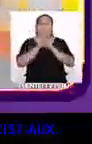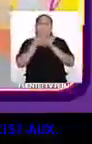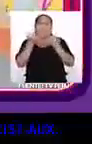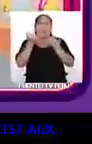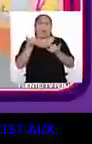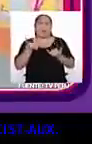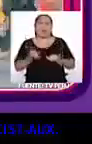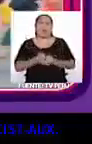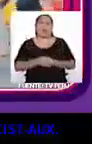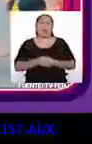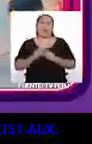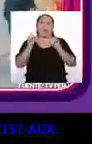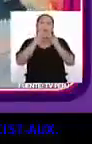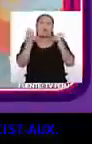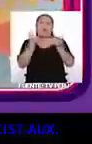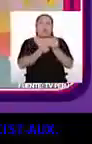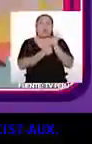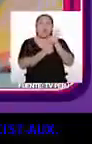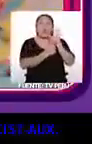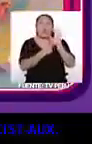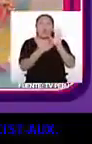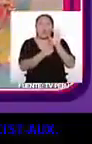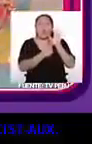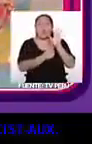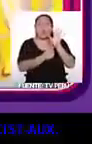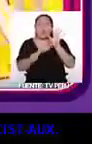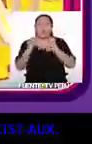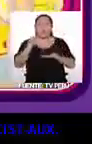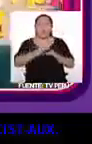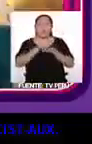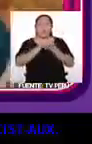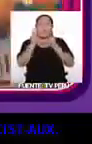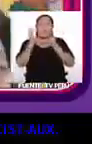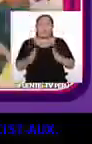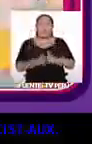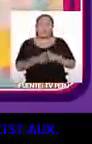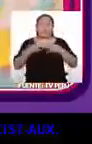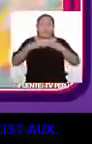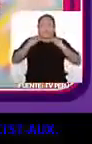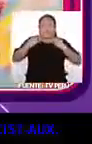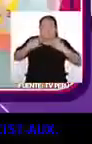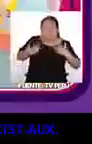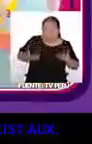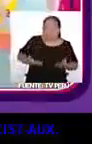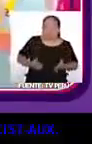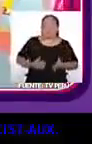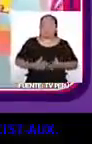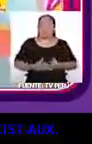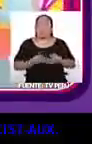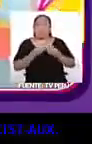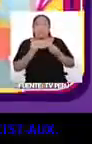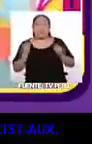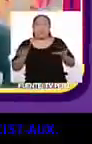ahorita, los grupos de moda, que son los artistas de K-pop, visten de una manera bastante